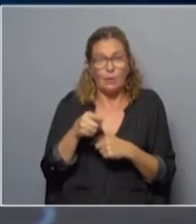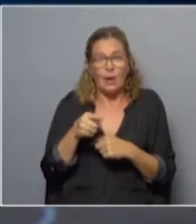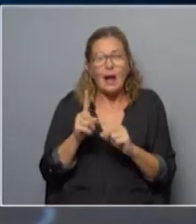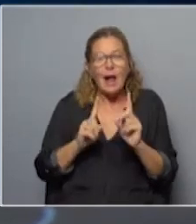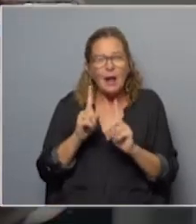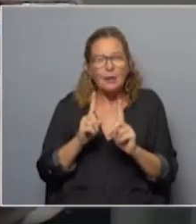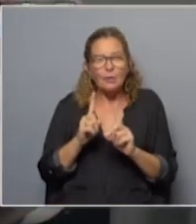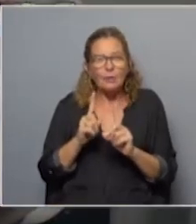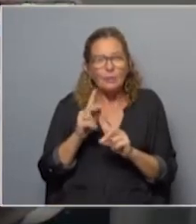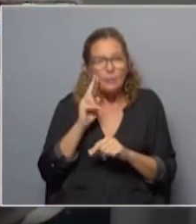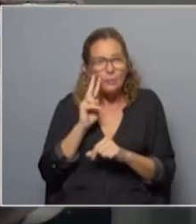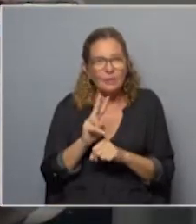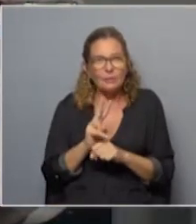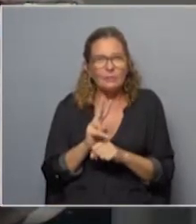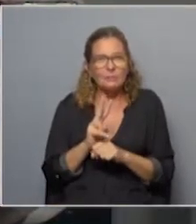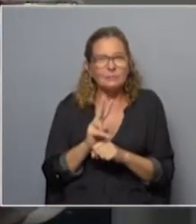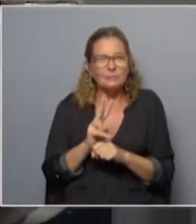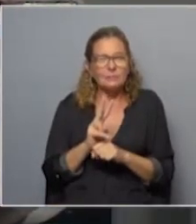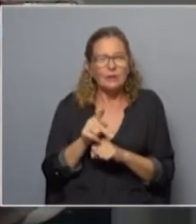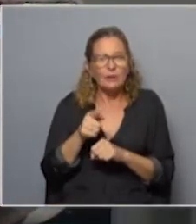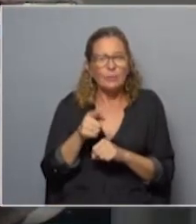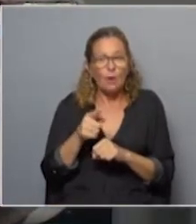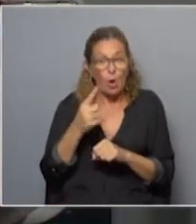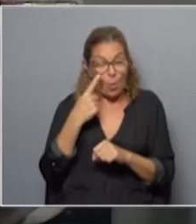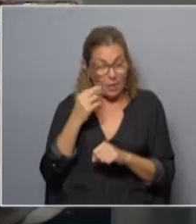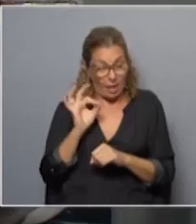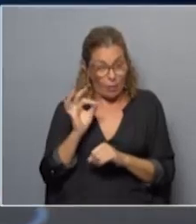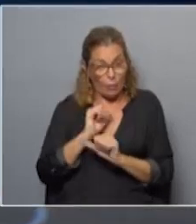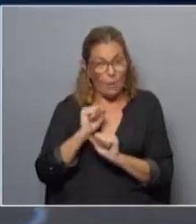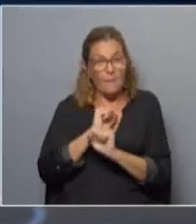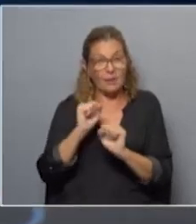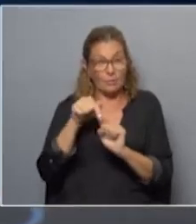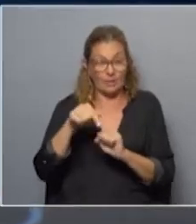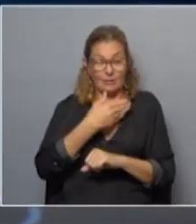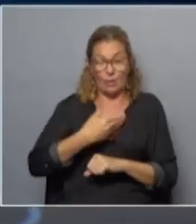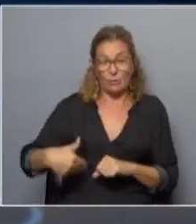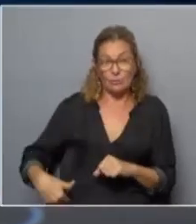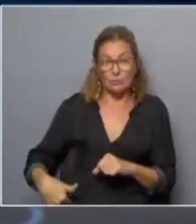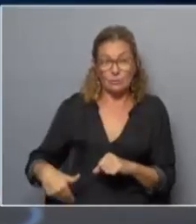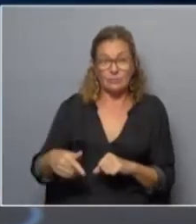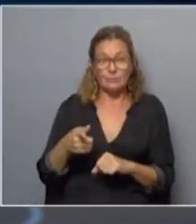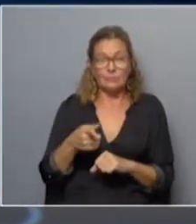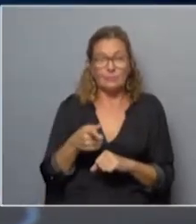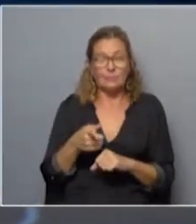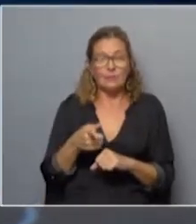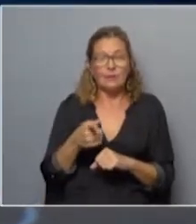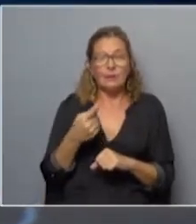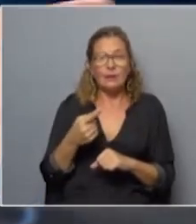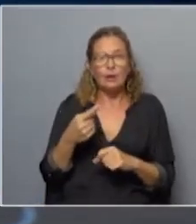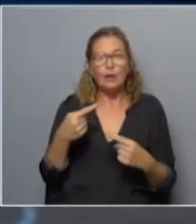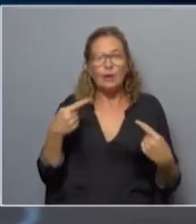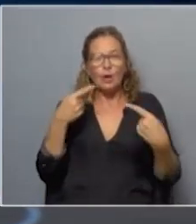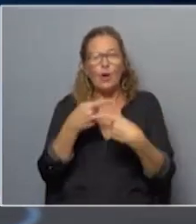algo que hemos visto. Y que, ojo, no empezó con este gobierno, hay que decirlo. Que es, bueno, que la